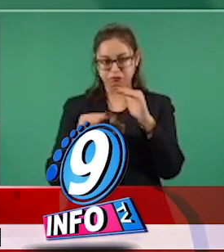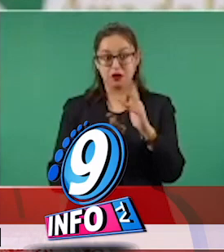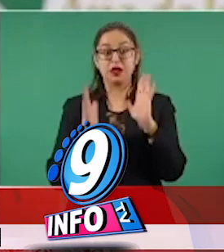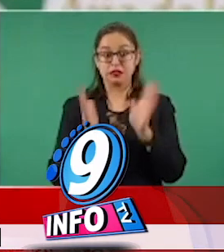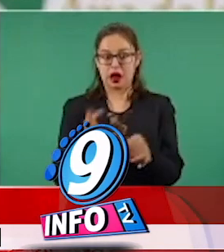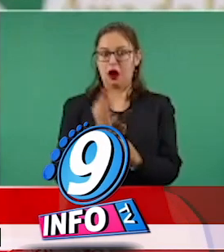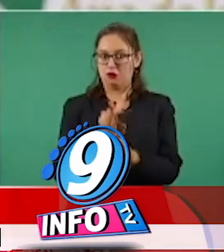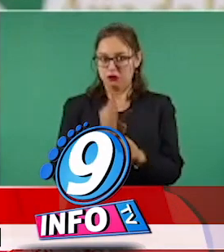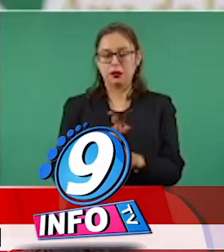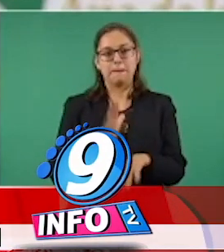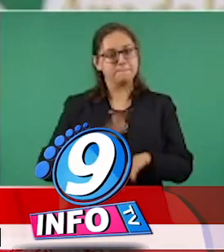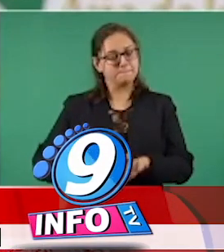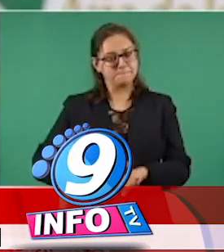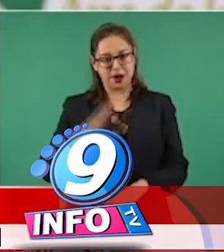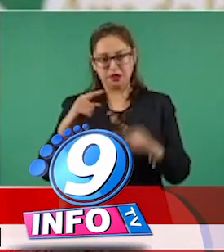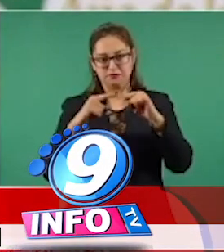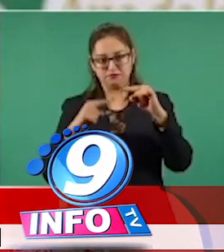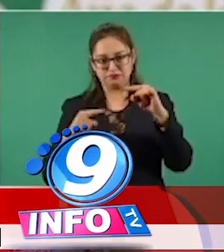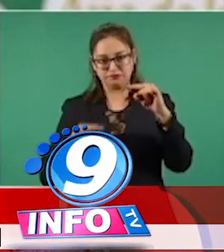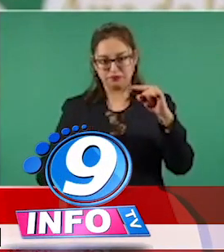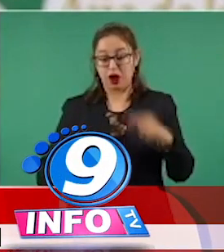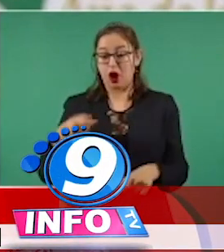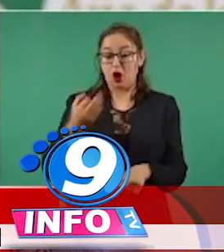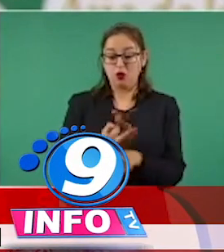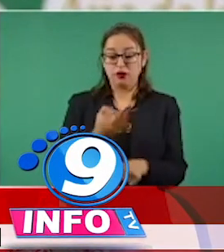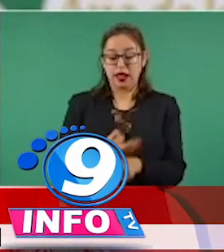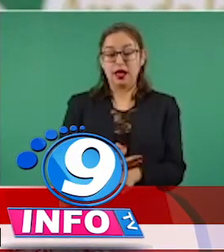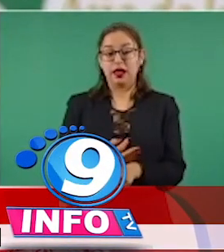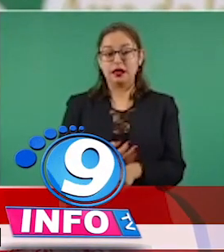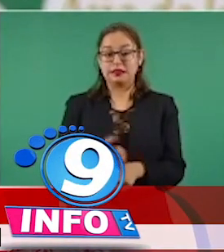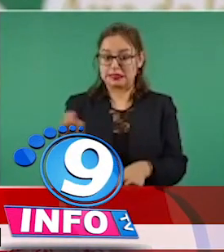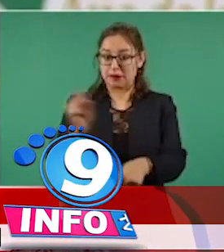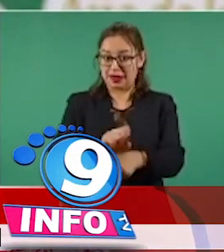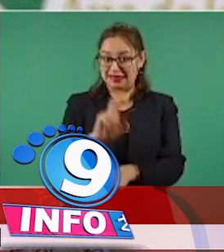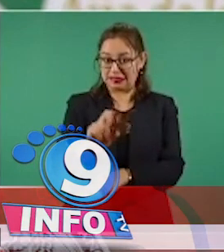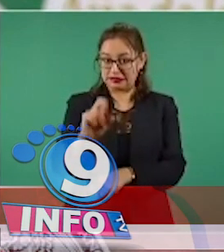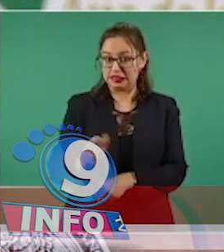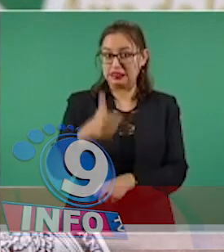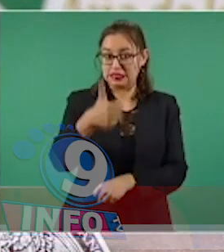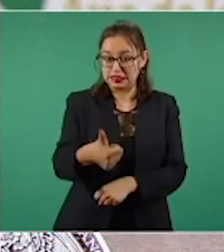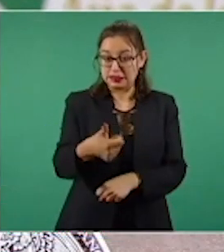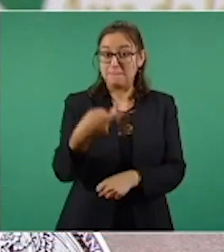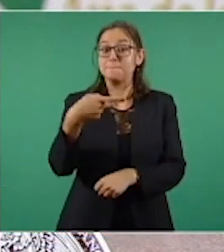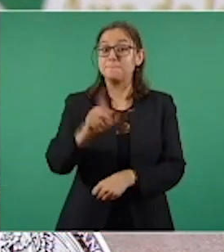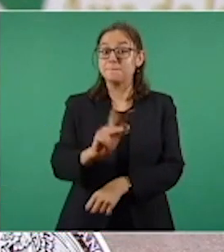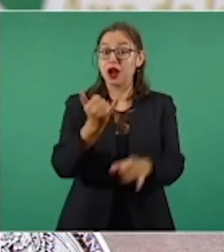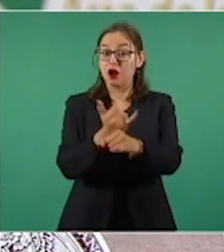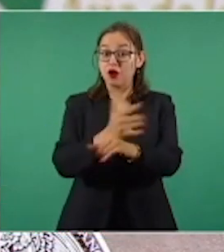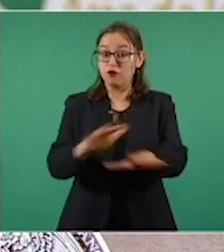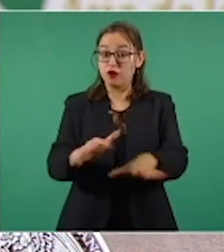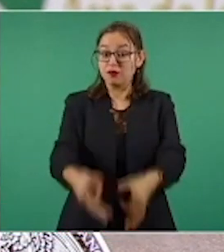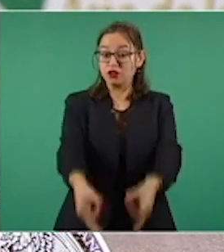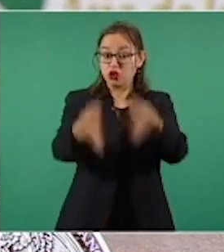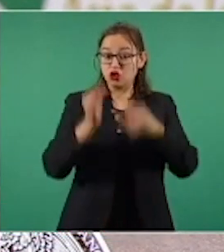acelerado. Abrimos la semana epidemiológica 34 de información, cuando estamos en la semana 36, con una reducción de 26 por